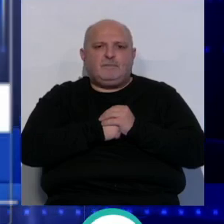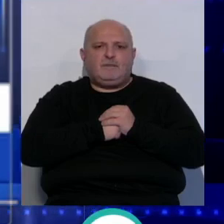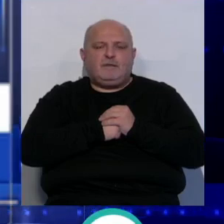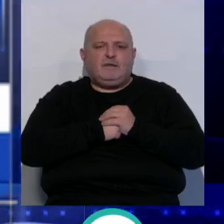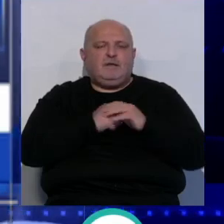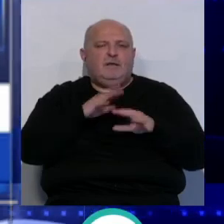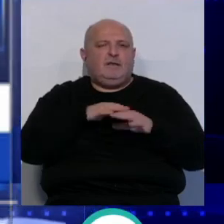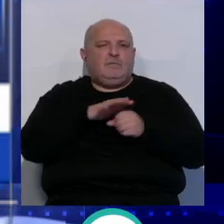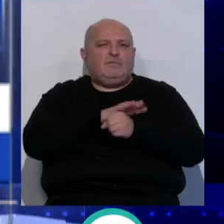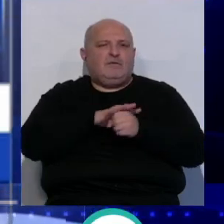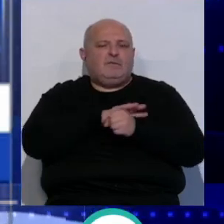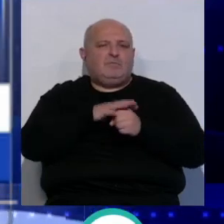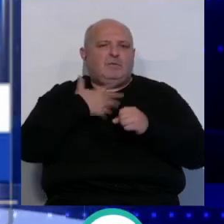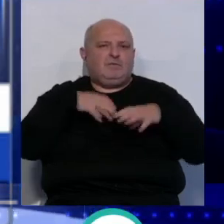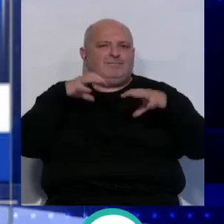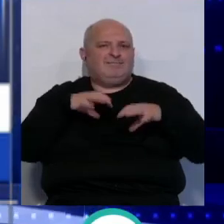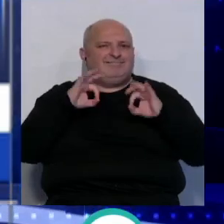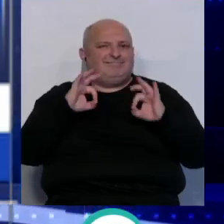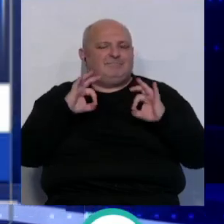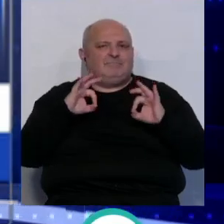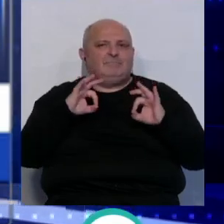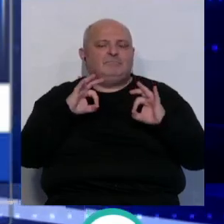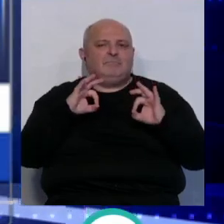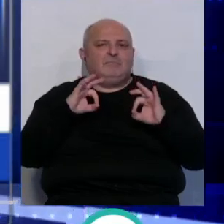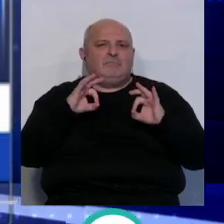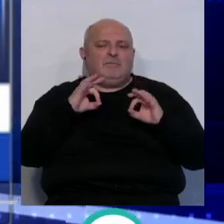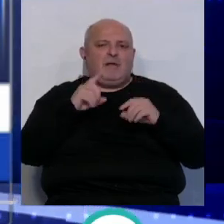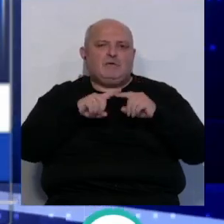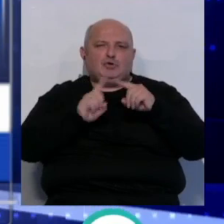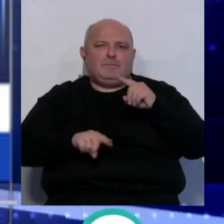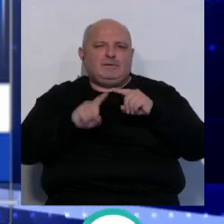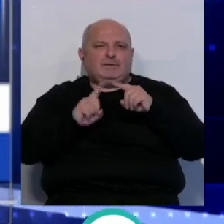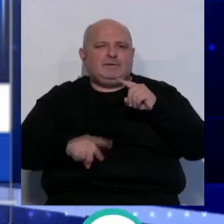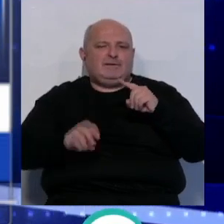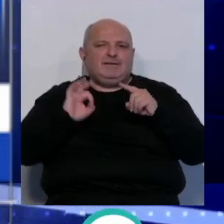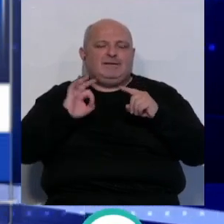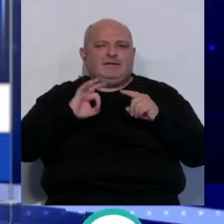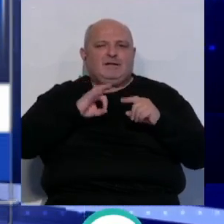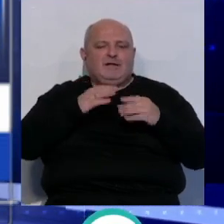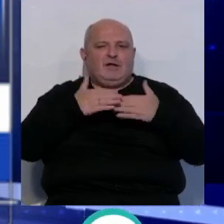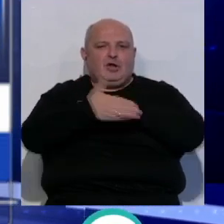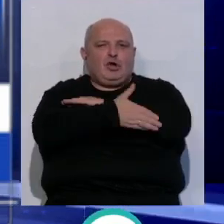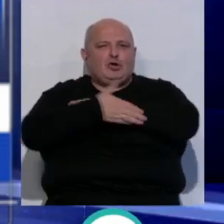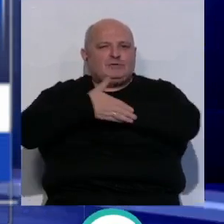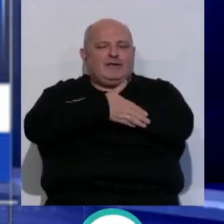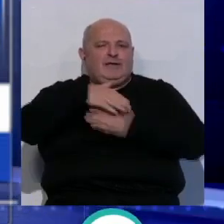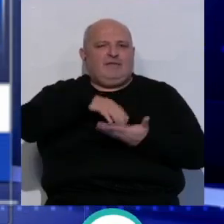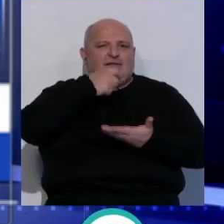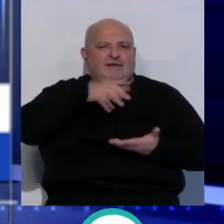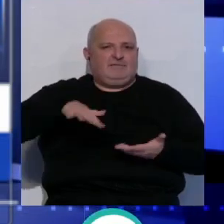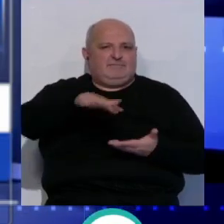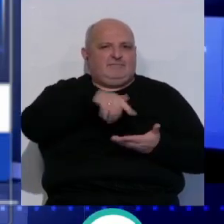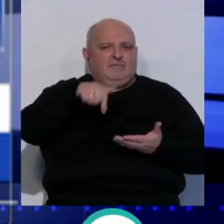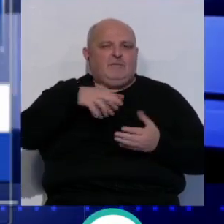Para la provincia se esperan chubascos que podrían estar acompañados de tormentas en la zona de la costa y campo de Gibraltar y con